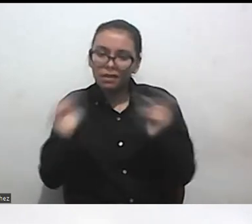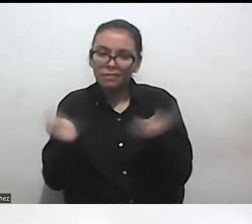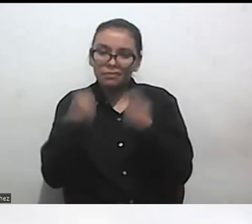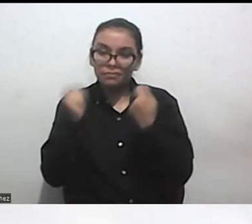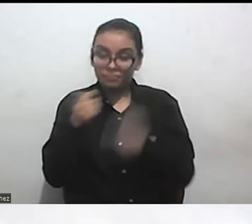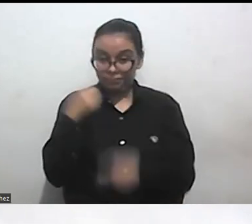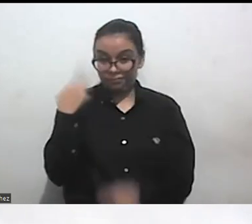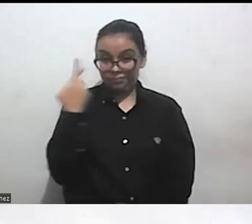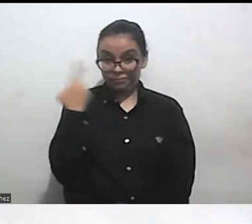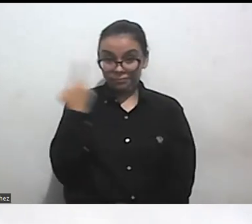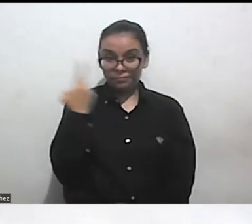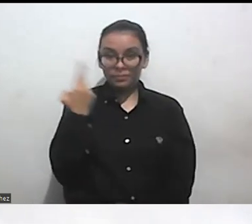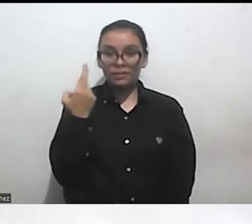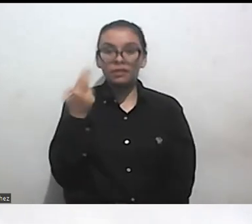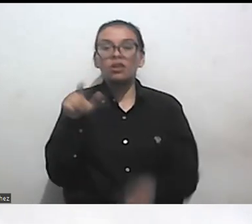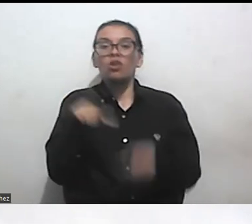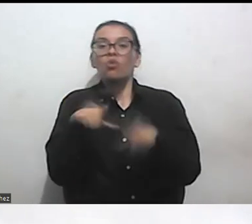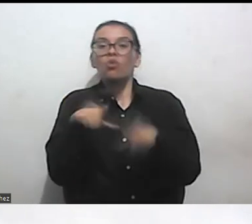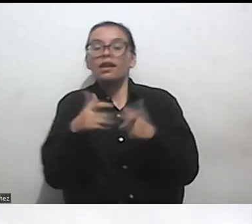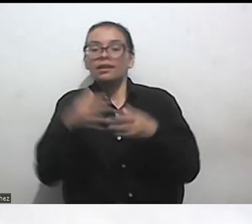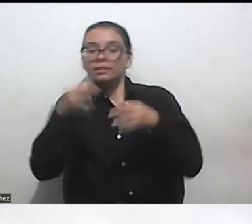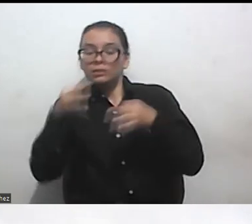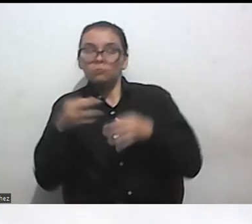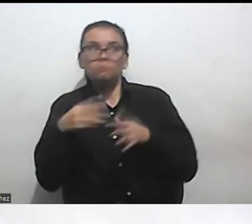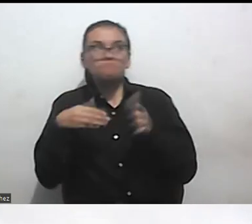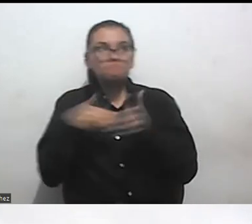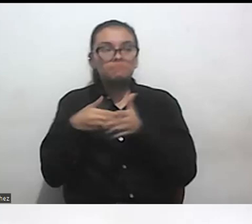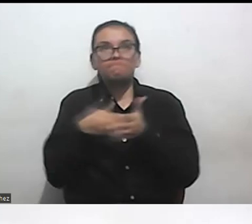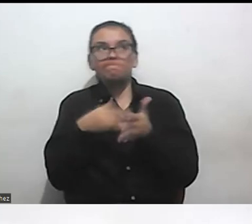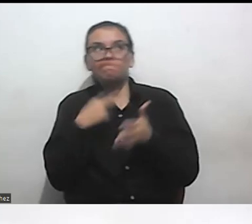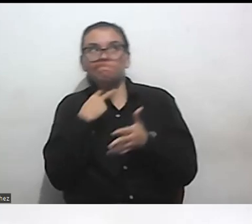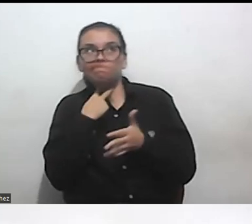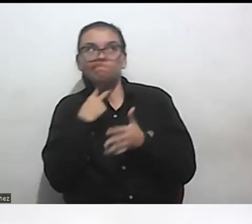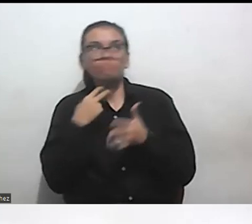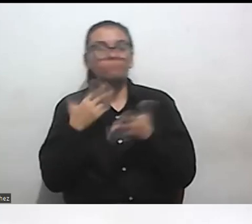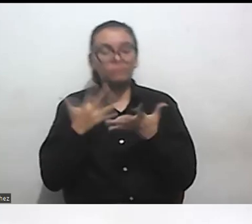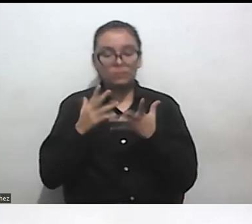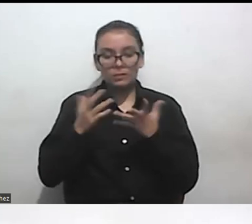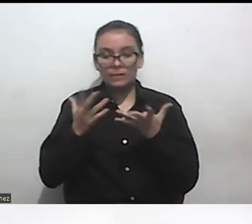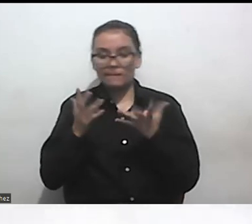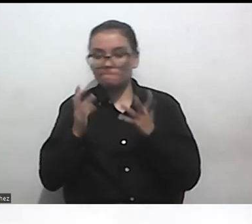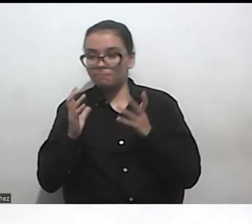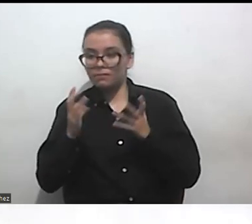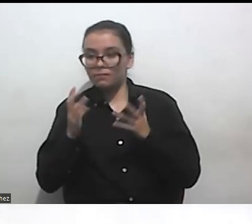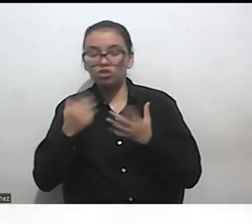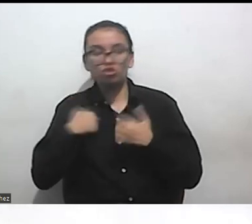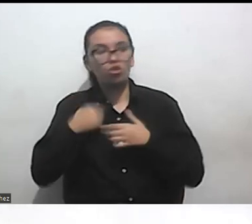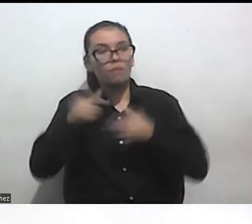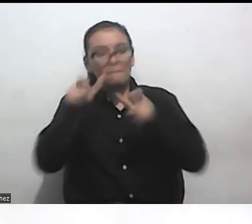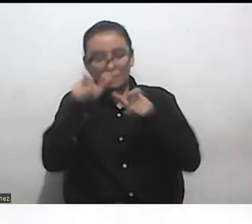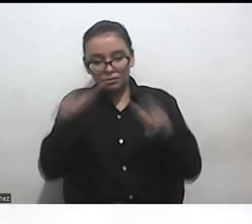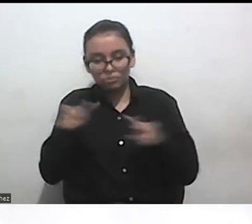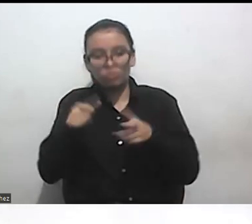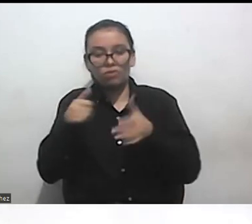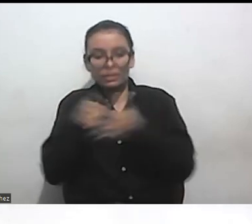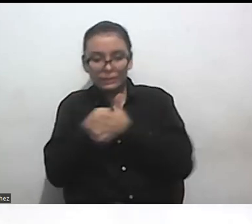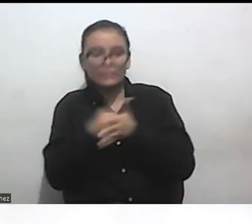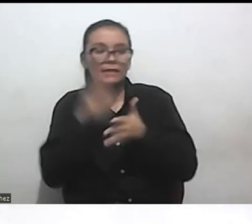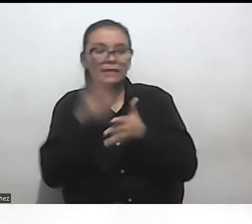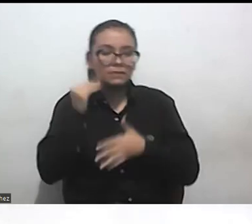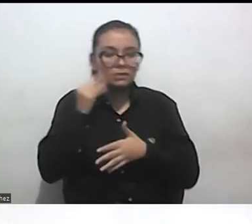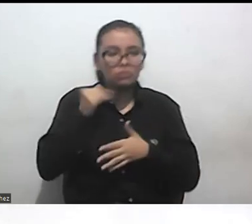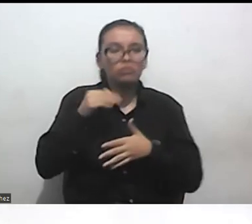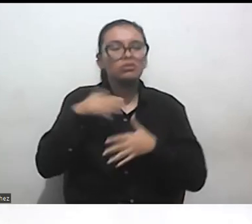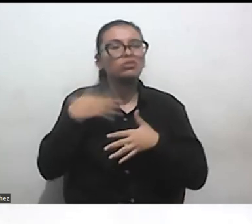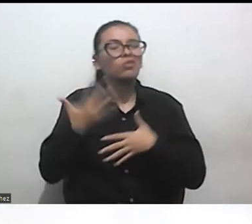cuáles consideran que son las principales tensiones que acuerpan en su quehacer como activistas o en sus experiencias frente al activismo